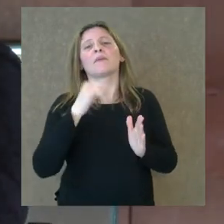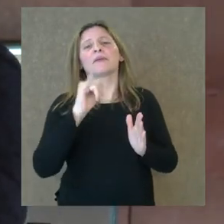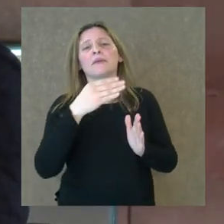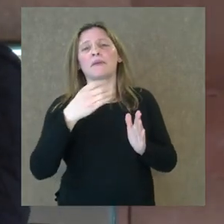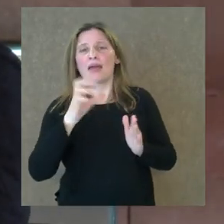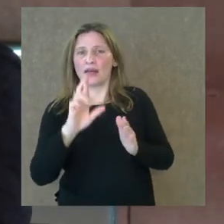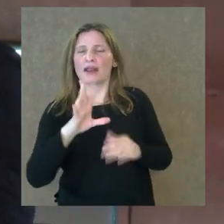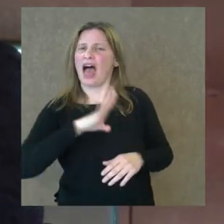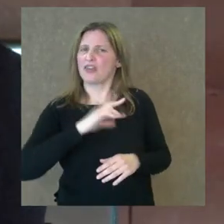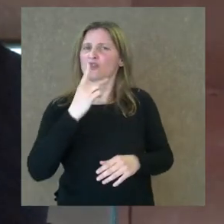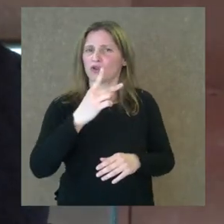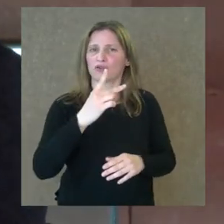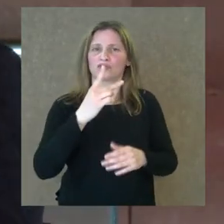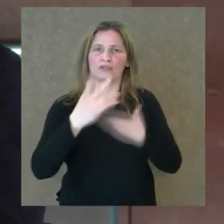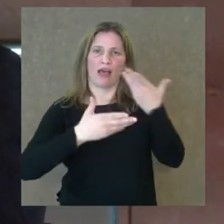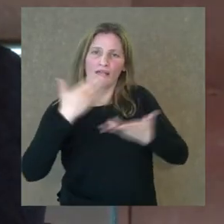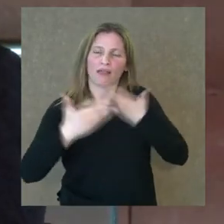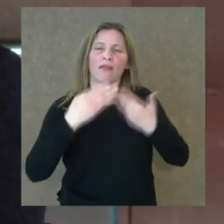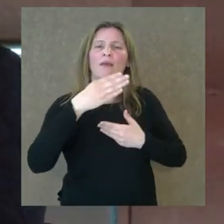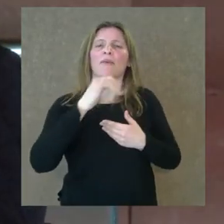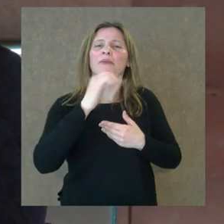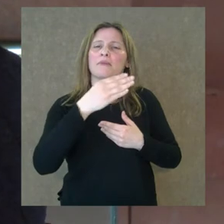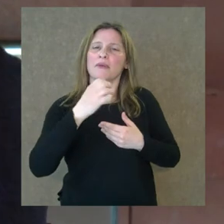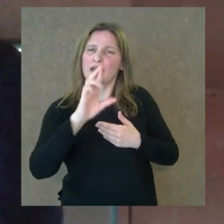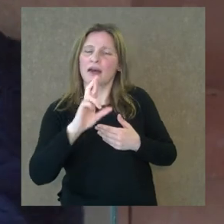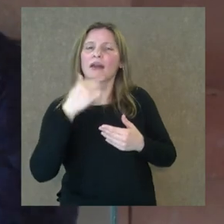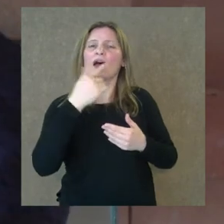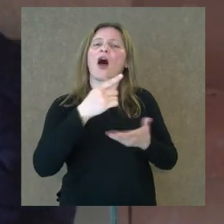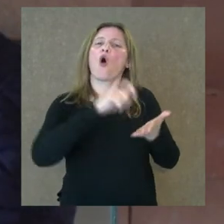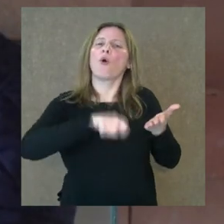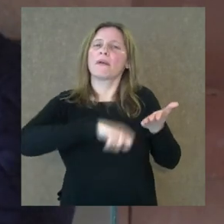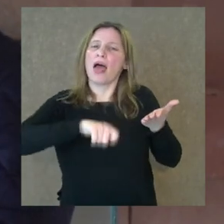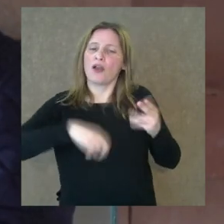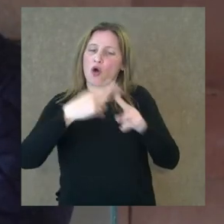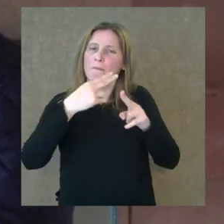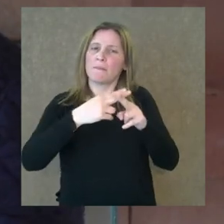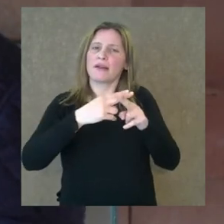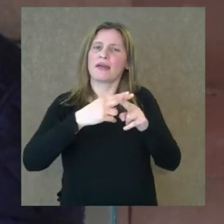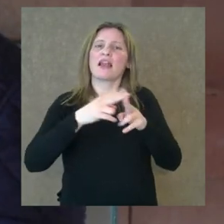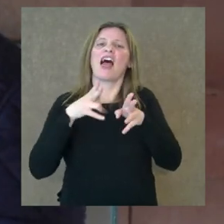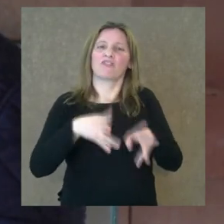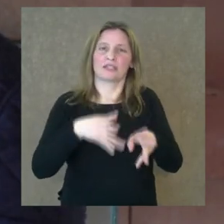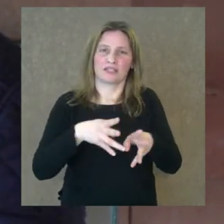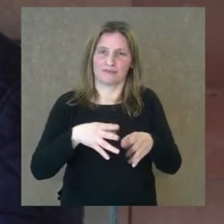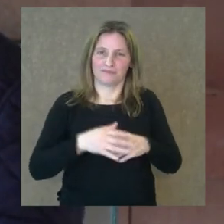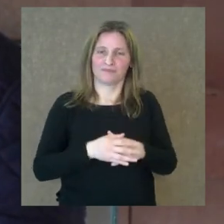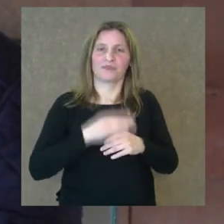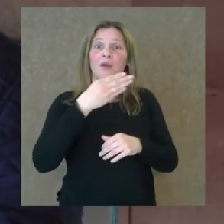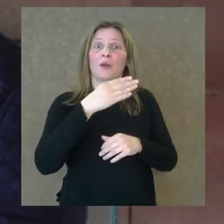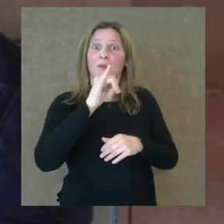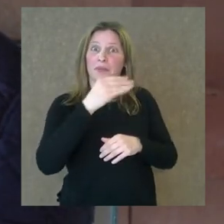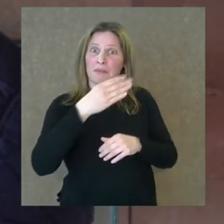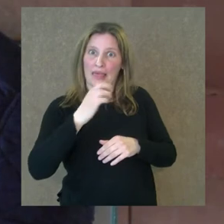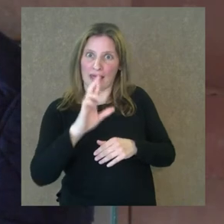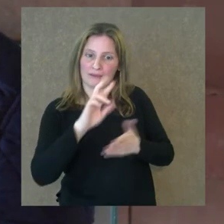porque hay dos obras de Bieber, que se llama La batalla. Tiene características muy, muy interesantes, porque incluso Bieber